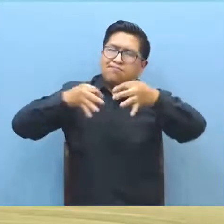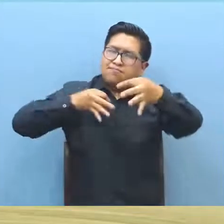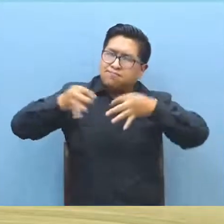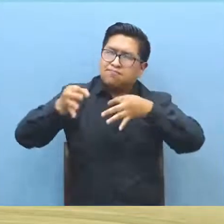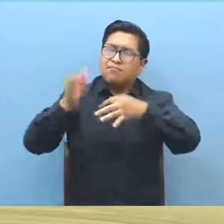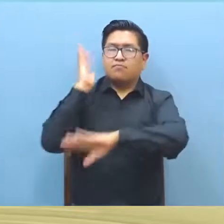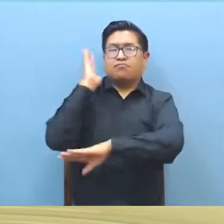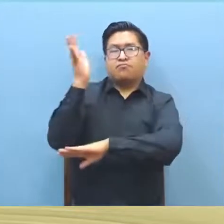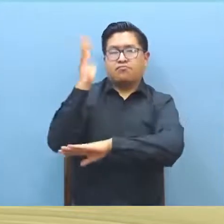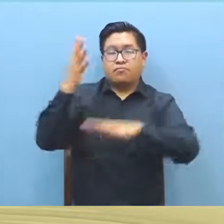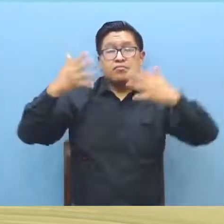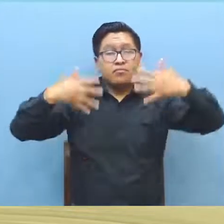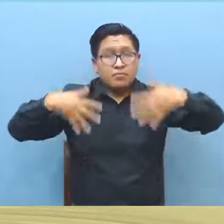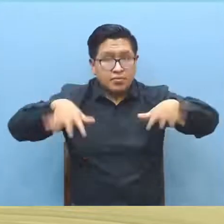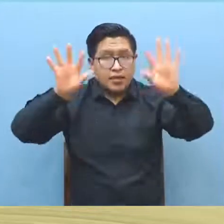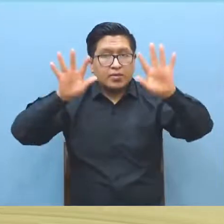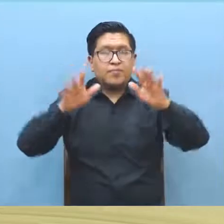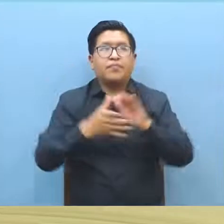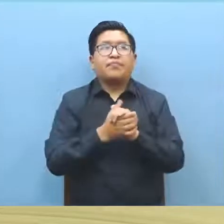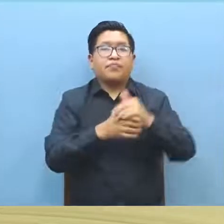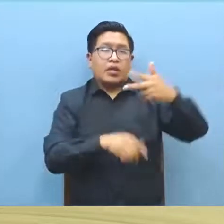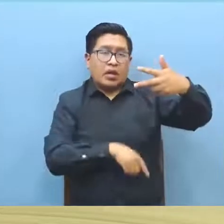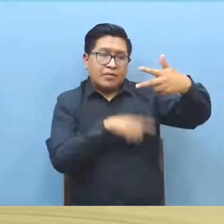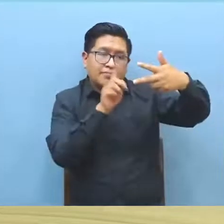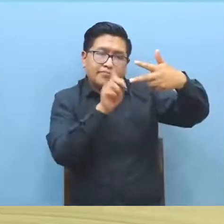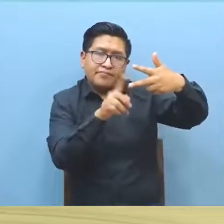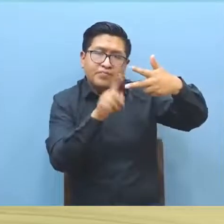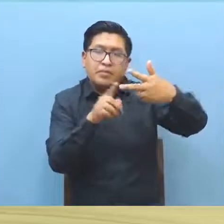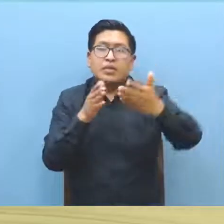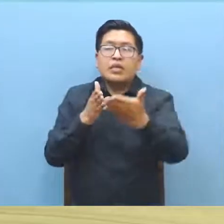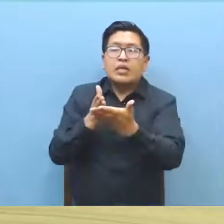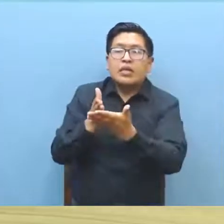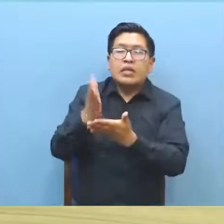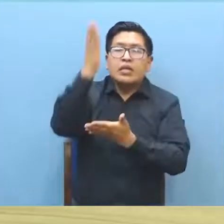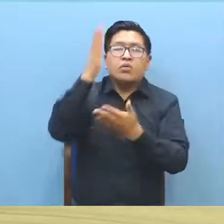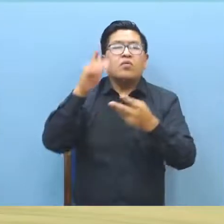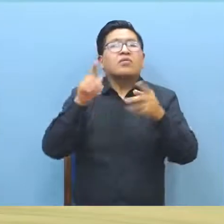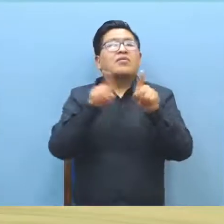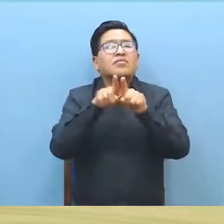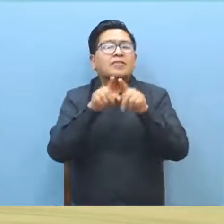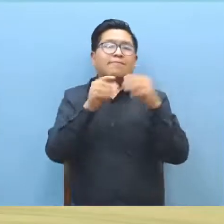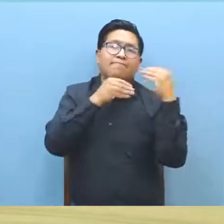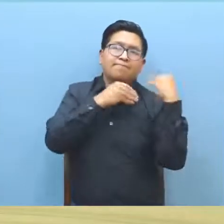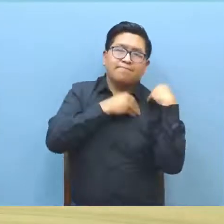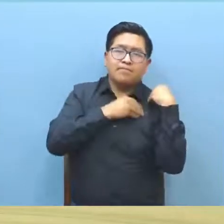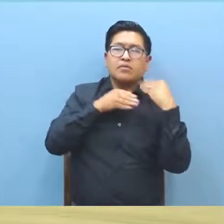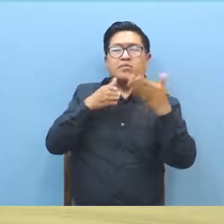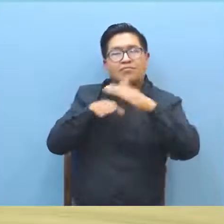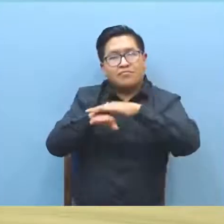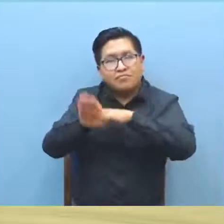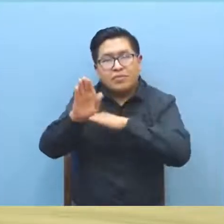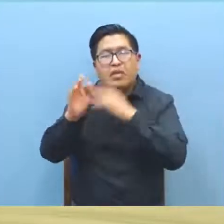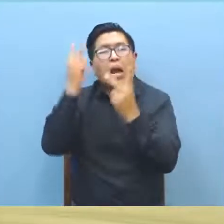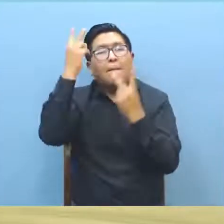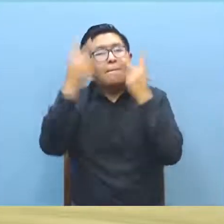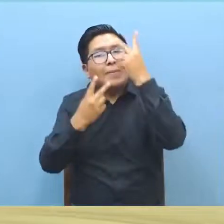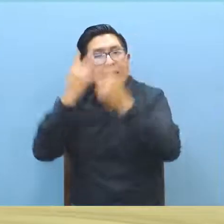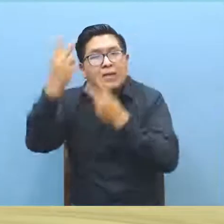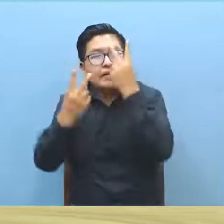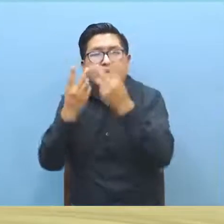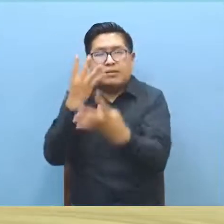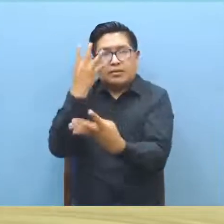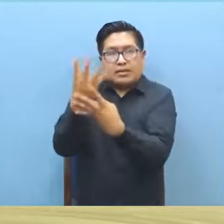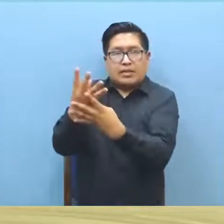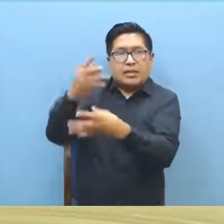hemos podido abordar los derechos y las obligaciones de las visitas que prácticamente se realizan dentro del Centro